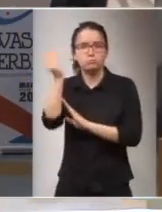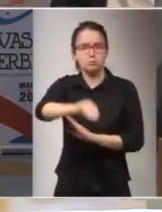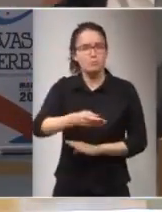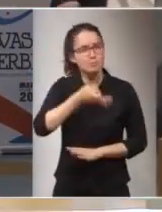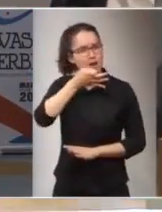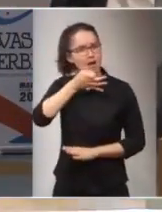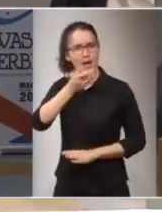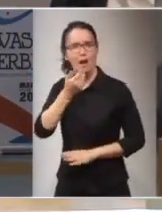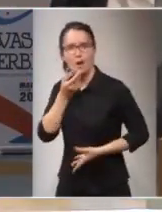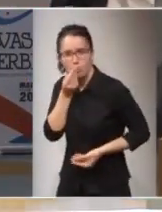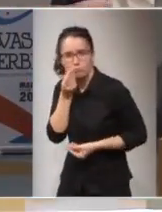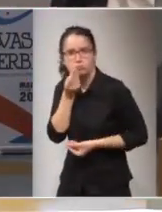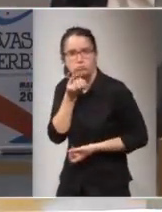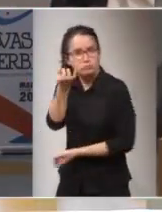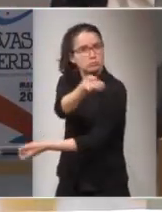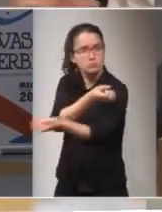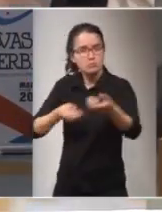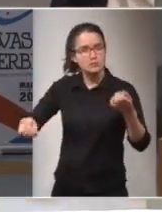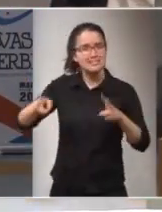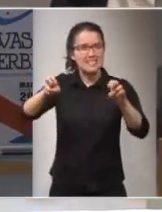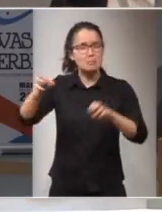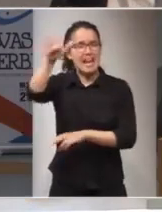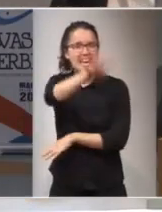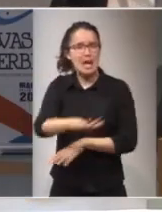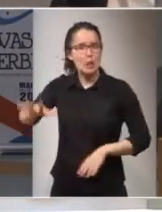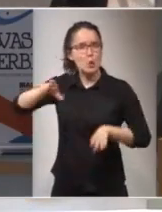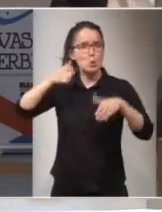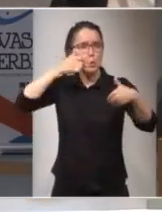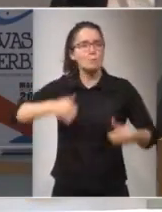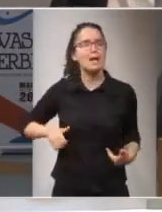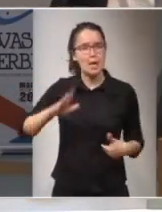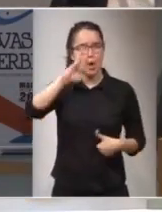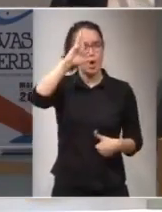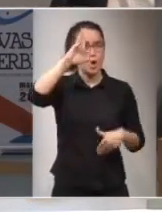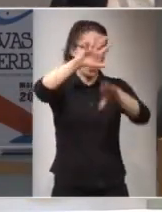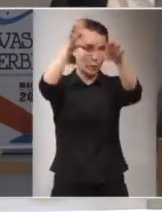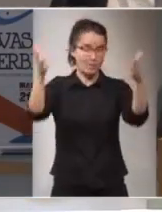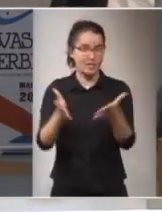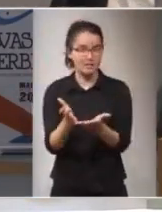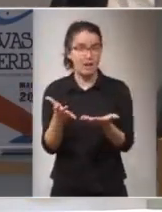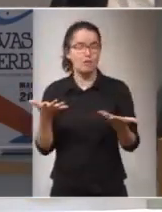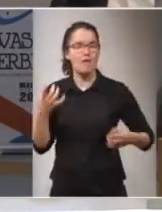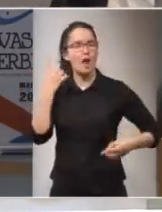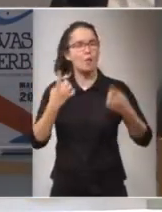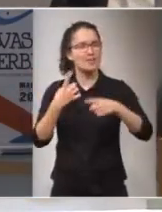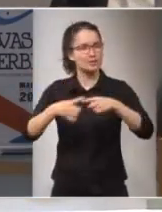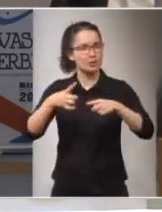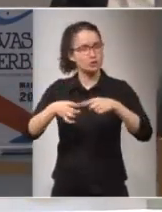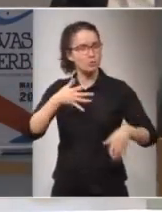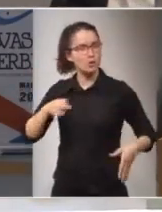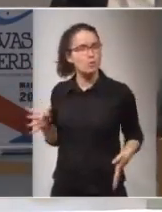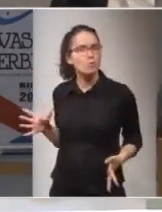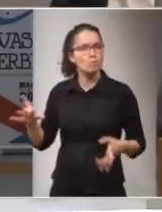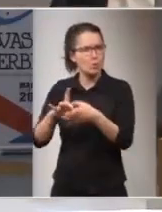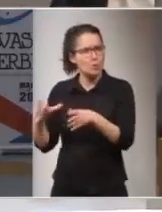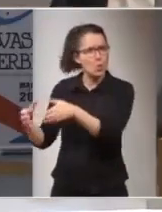algo que es la nación humana universal por lo tanto también en algunas cosas nos podemos juntar